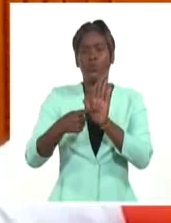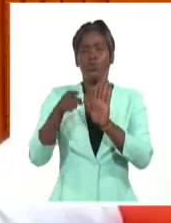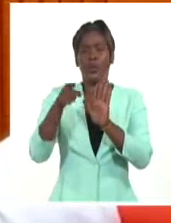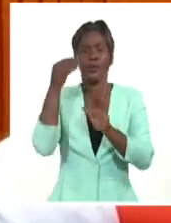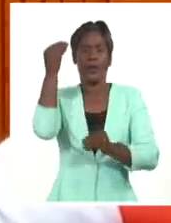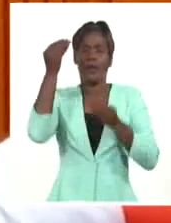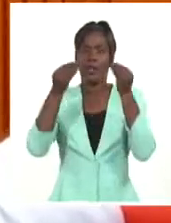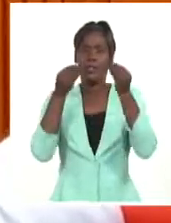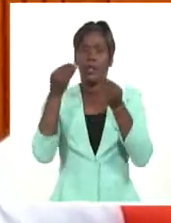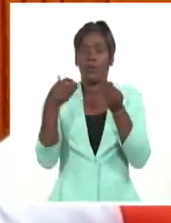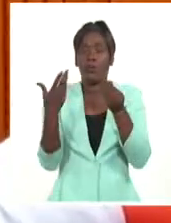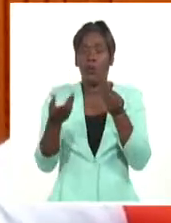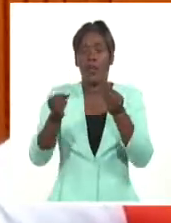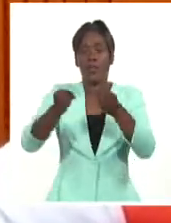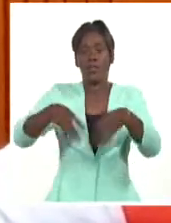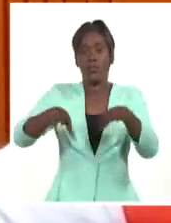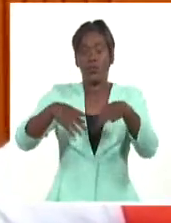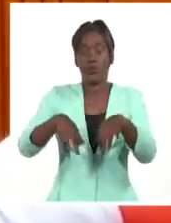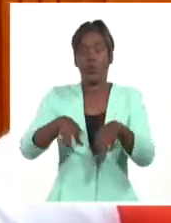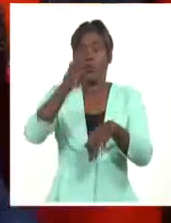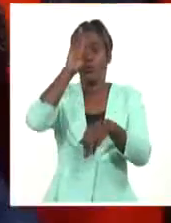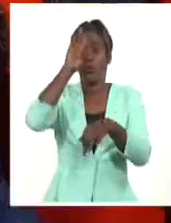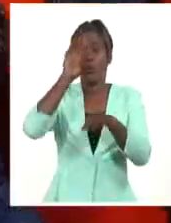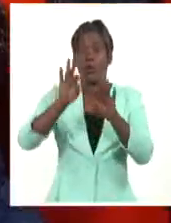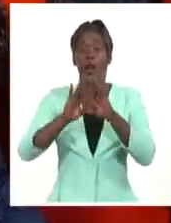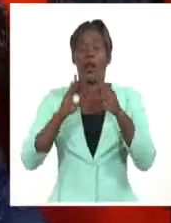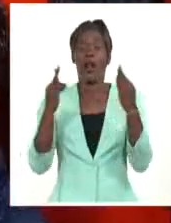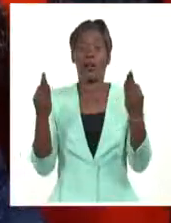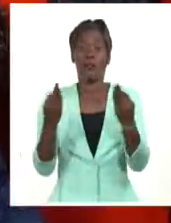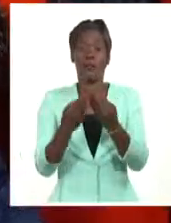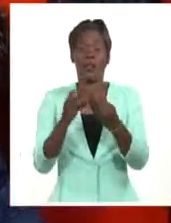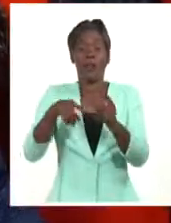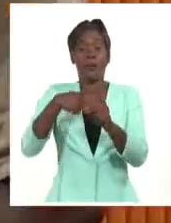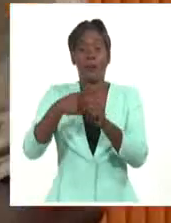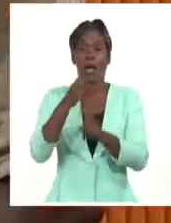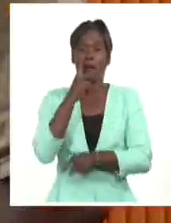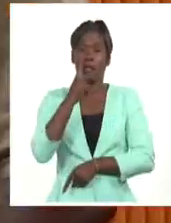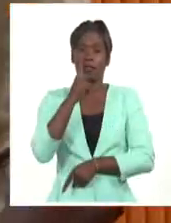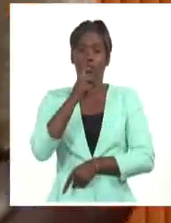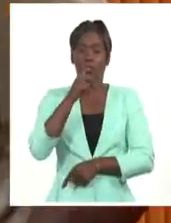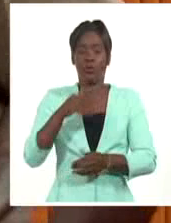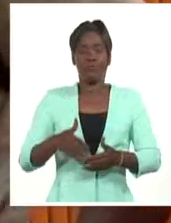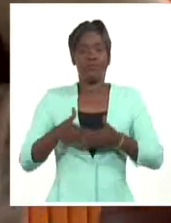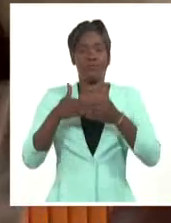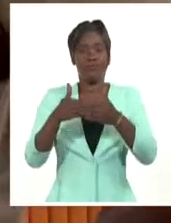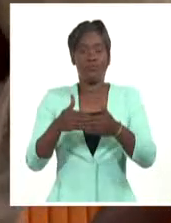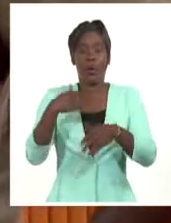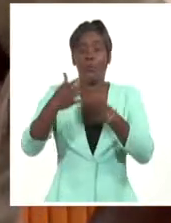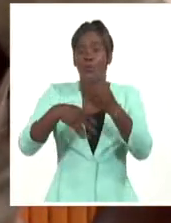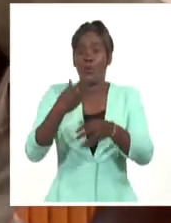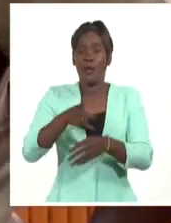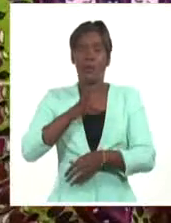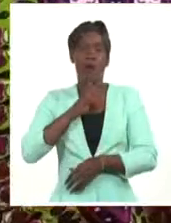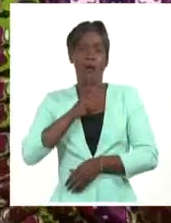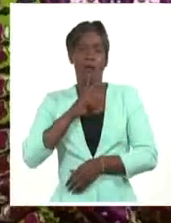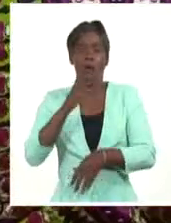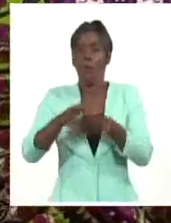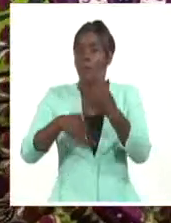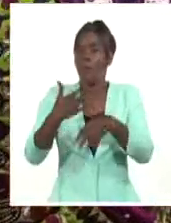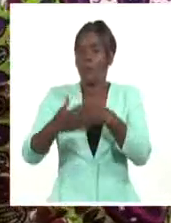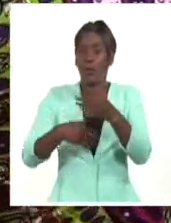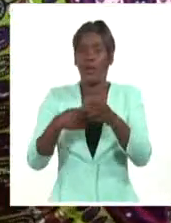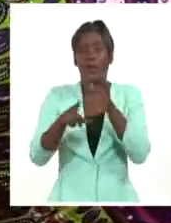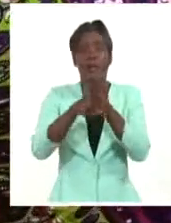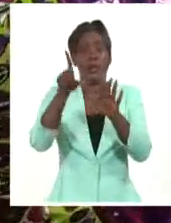ellos la situación de los consultorios del médico de la familia, el programa materno infantil, el abasto de agua y el enfrentamiento a las